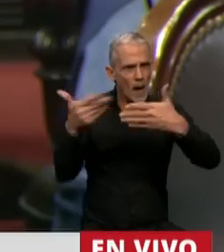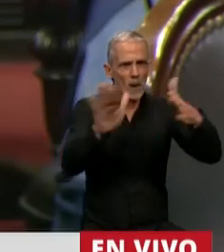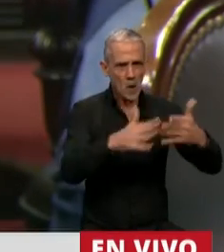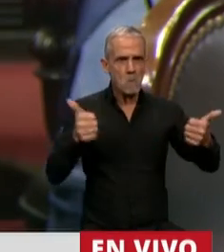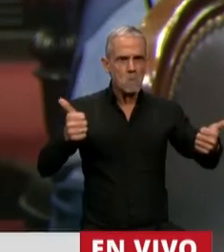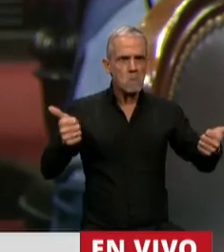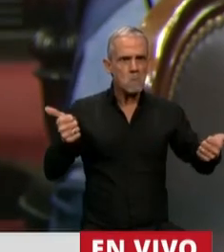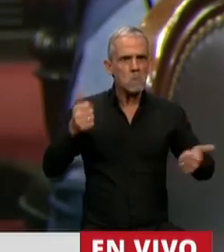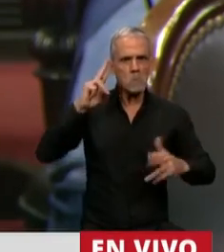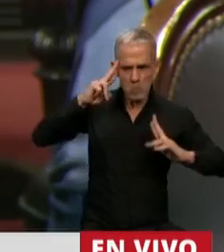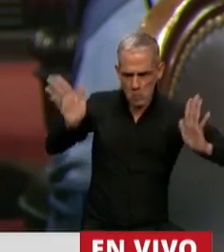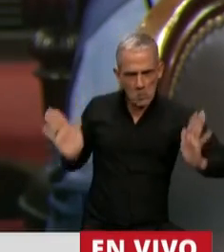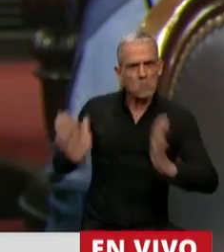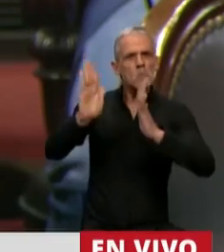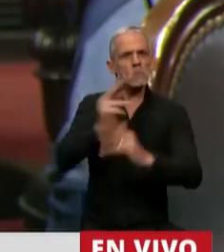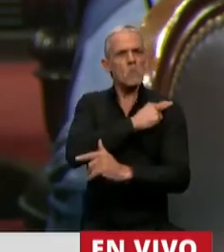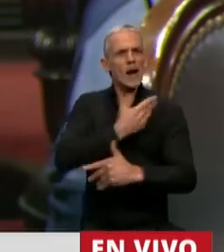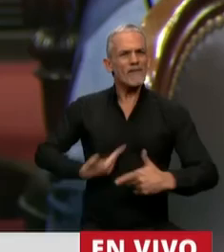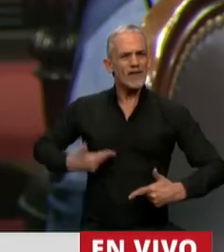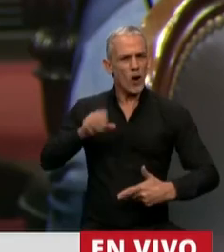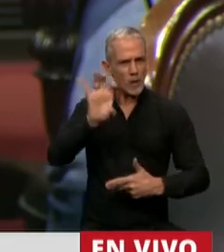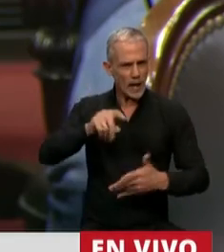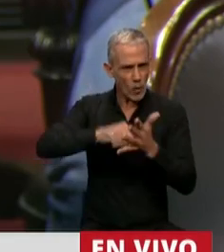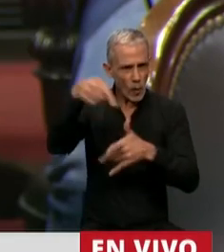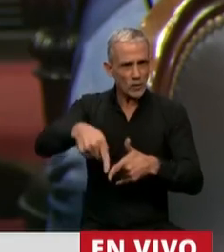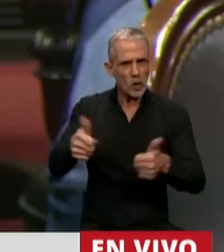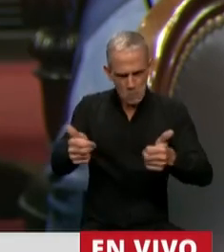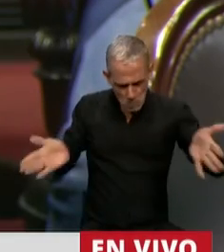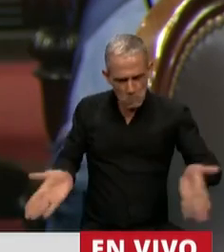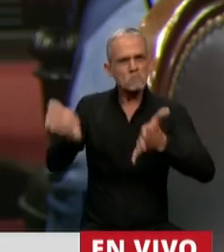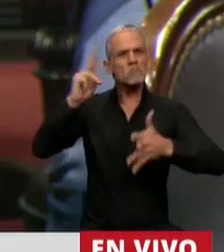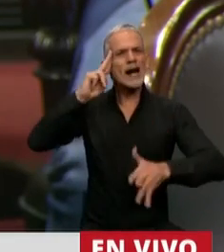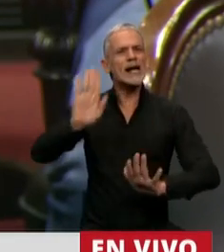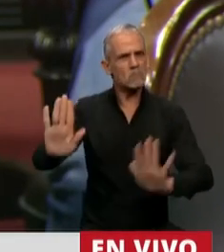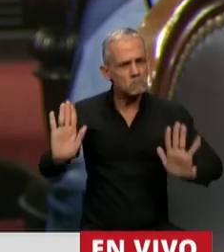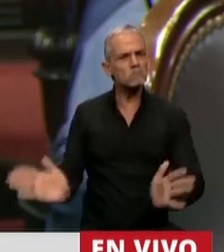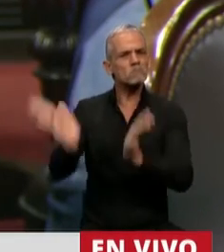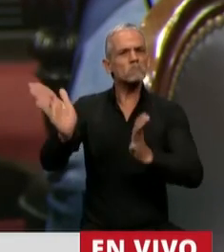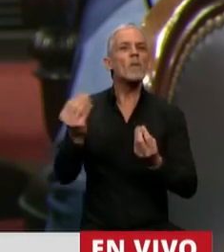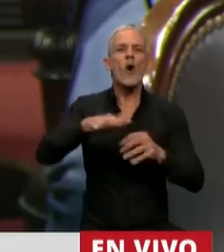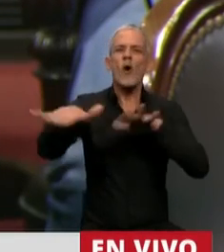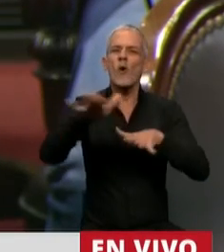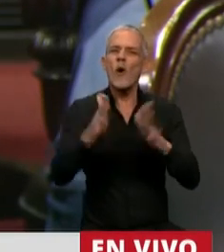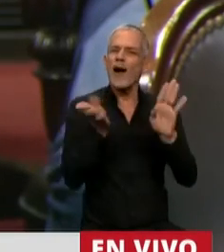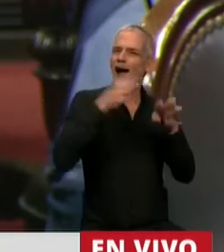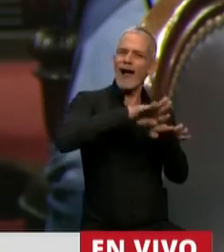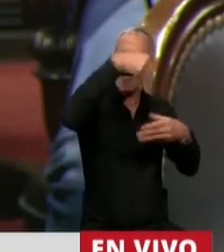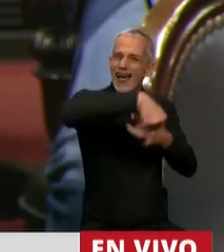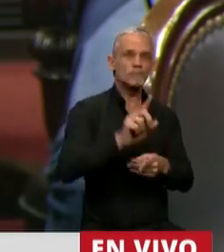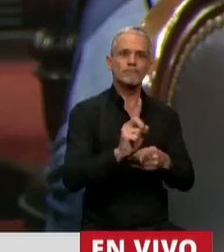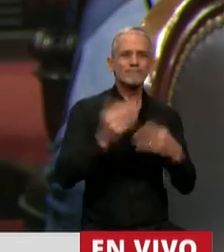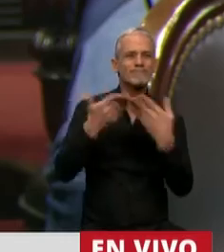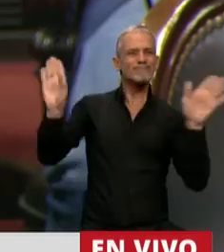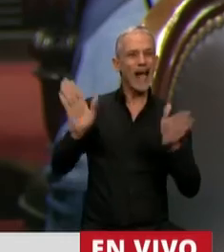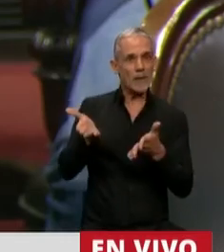es una decisión respetable del Jefe de Gobierno de la Ciudad, pero ha tenido la precaución de hacerlo en lugares abiertos. Por